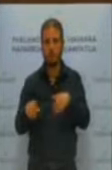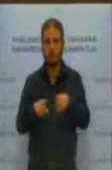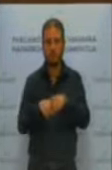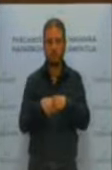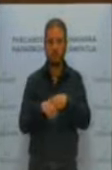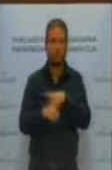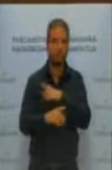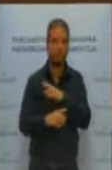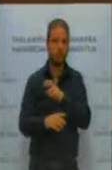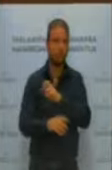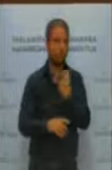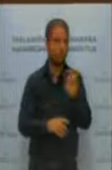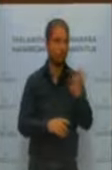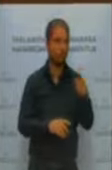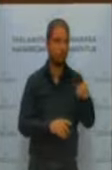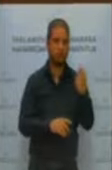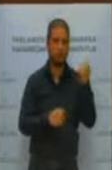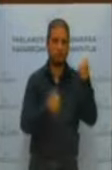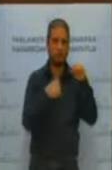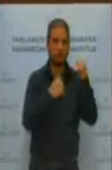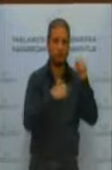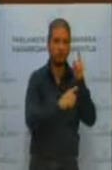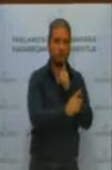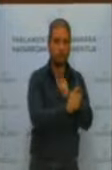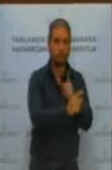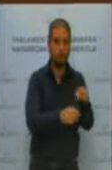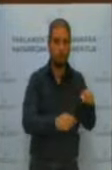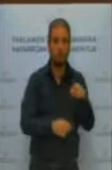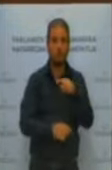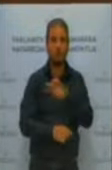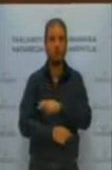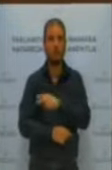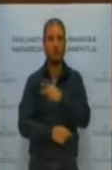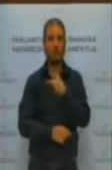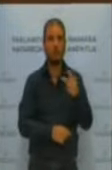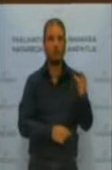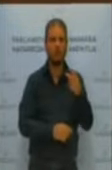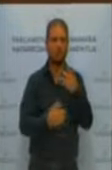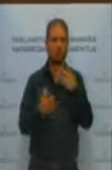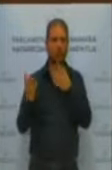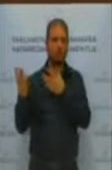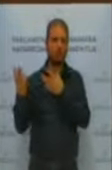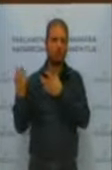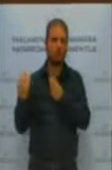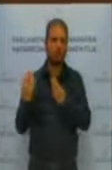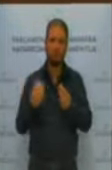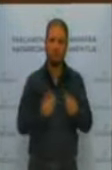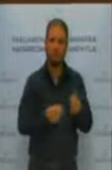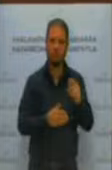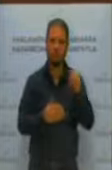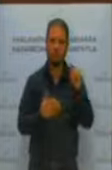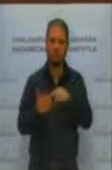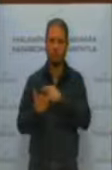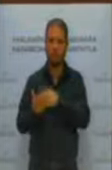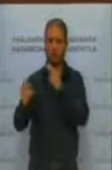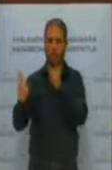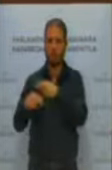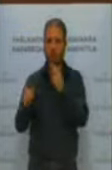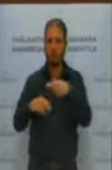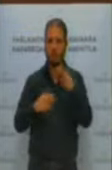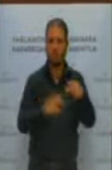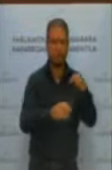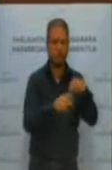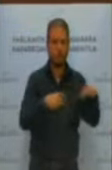estas prácticas y que han resultado en multitud de contratos anulados por los tribunales de